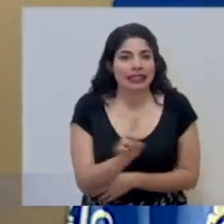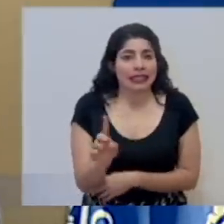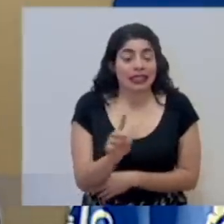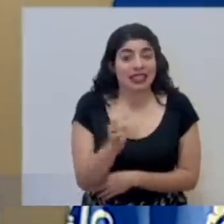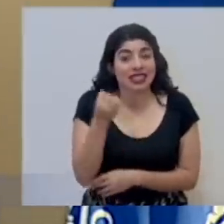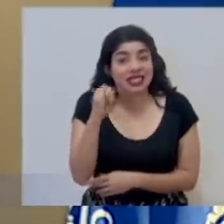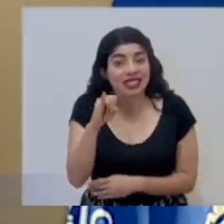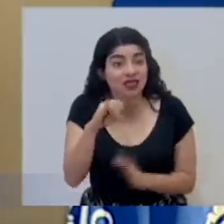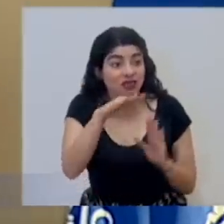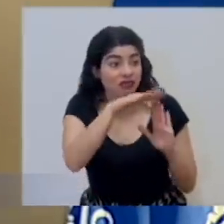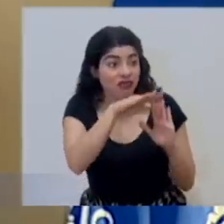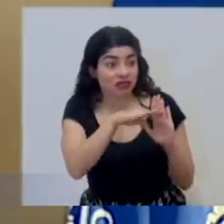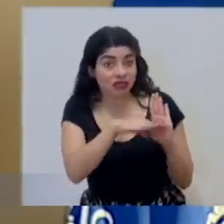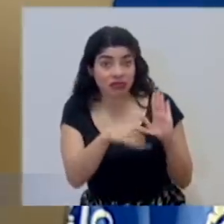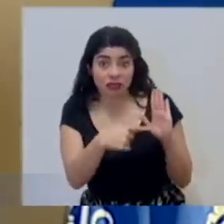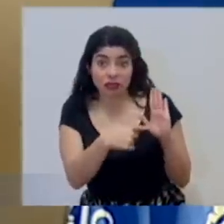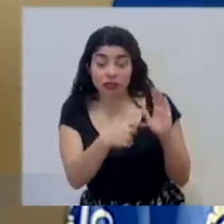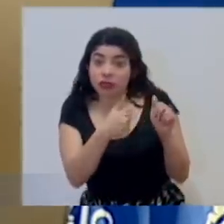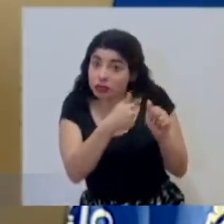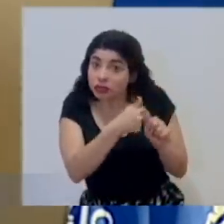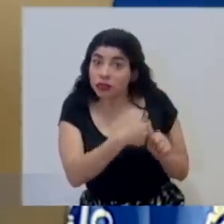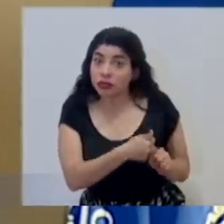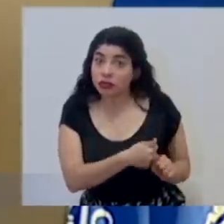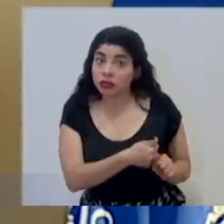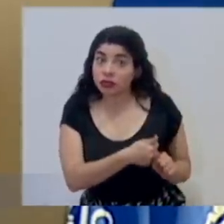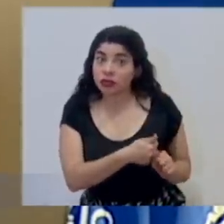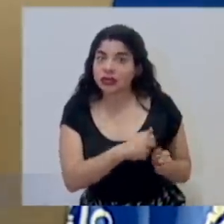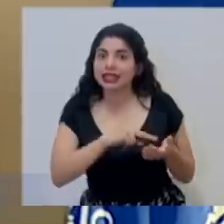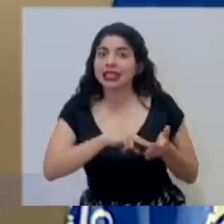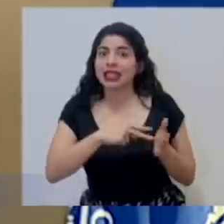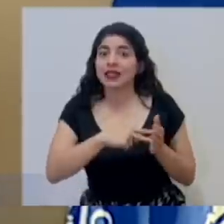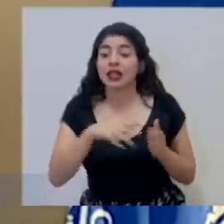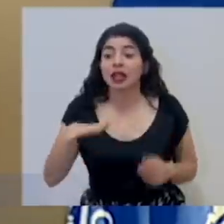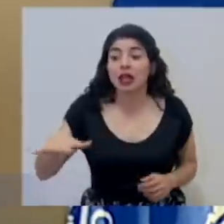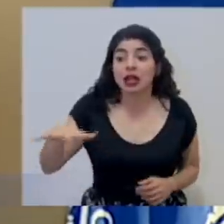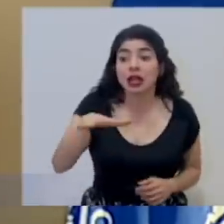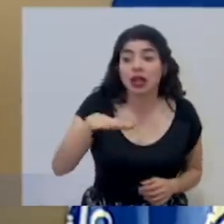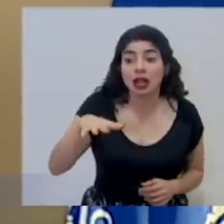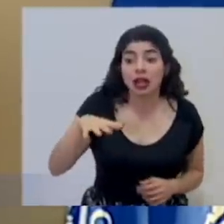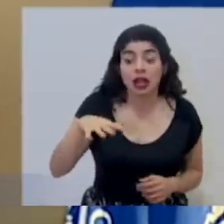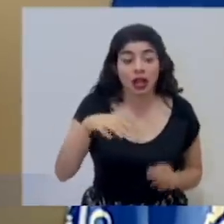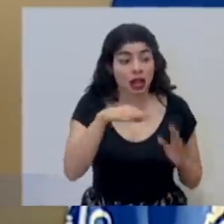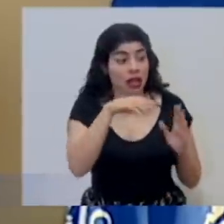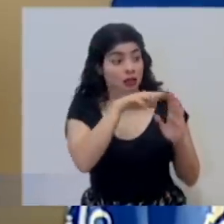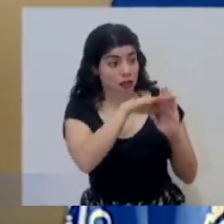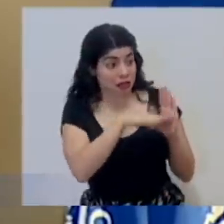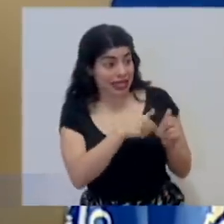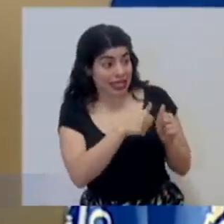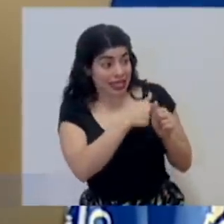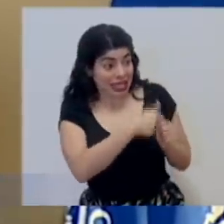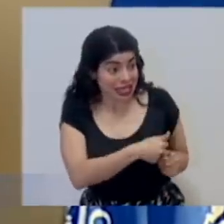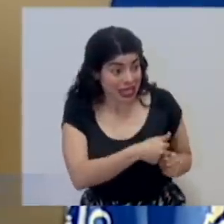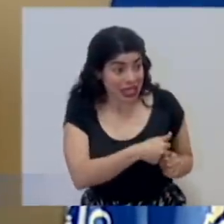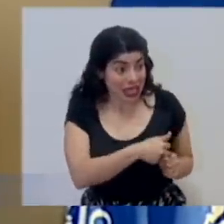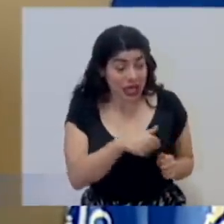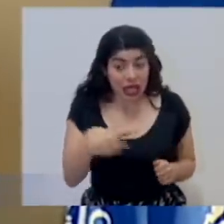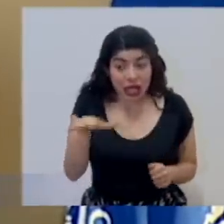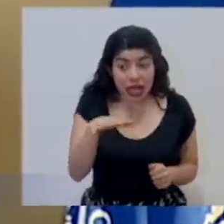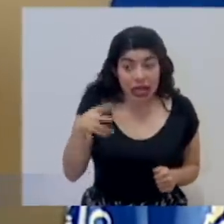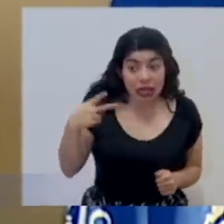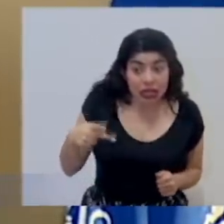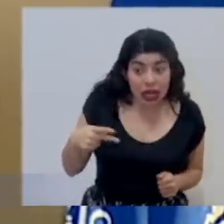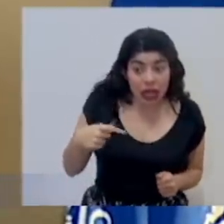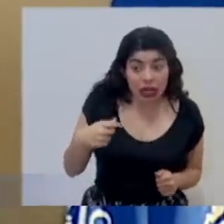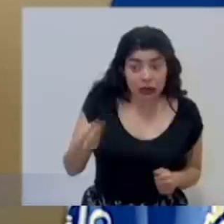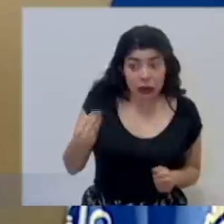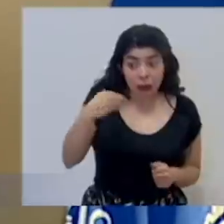Si seguimos los protocolos, estamos haciendo que el riesgo de contagiarnos o de contagiar a